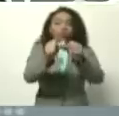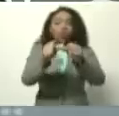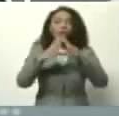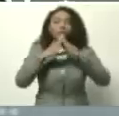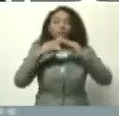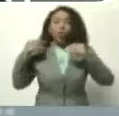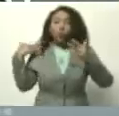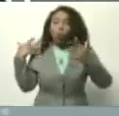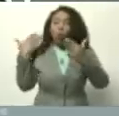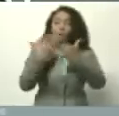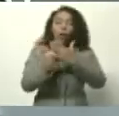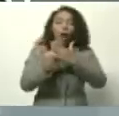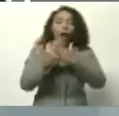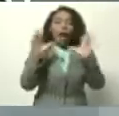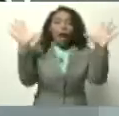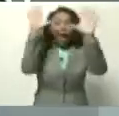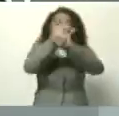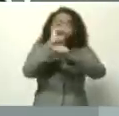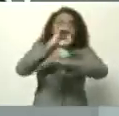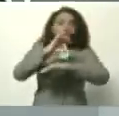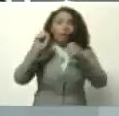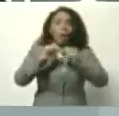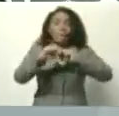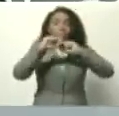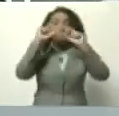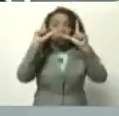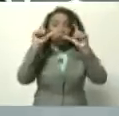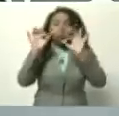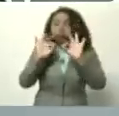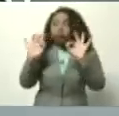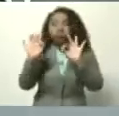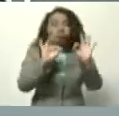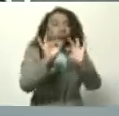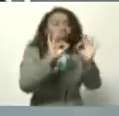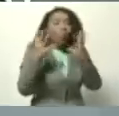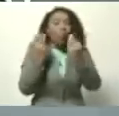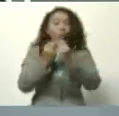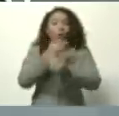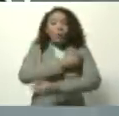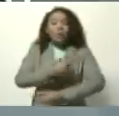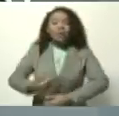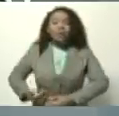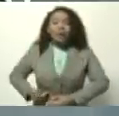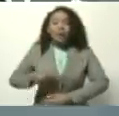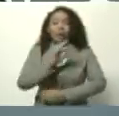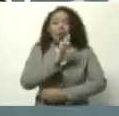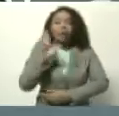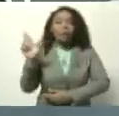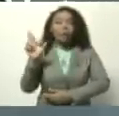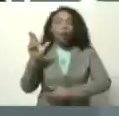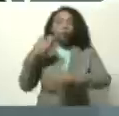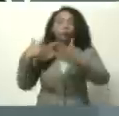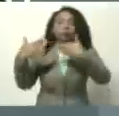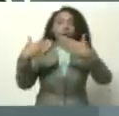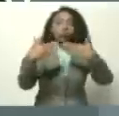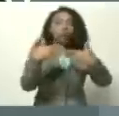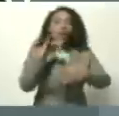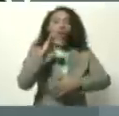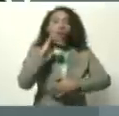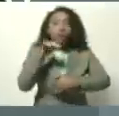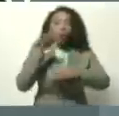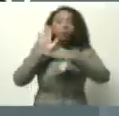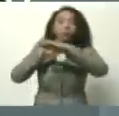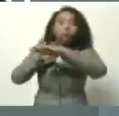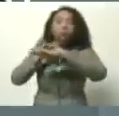toda la noche han estado en contacto con el presidente de la República, compartiendo información y, bueno, podemos decir hasta ahora